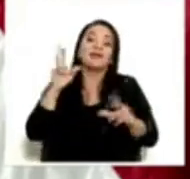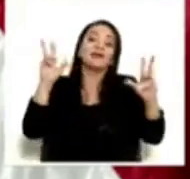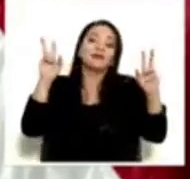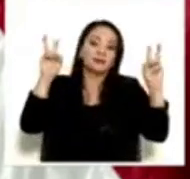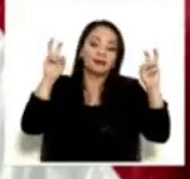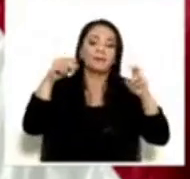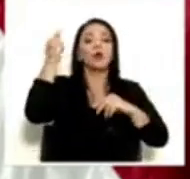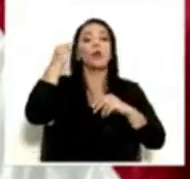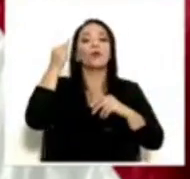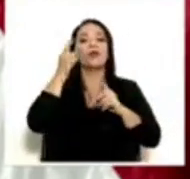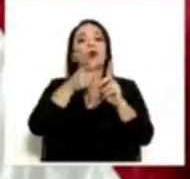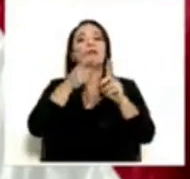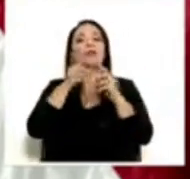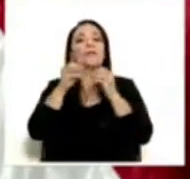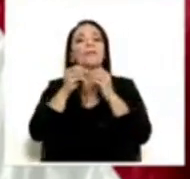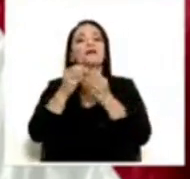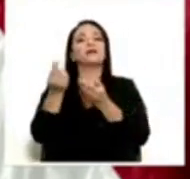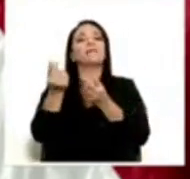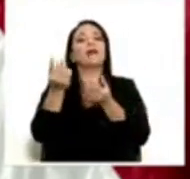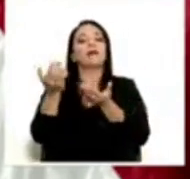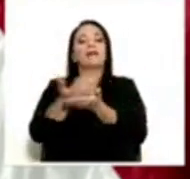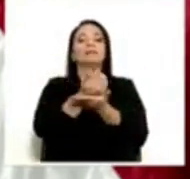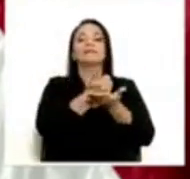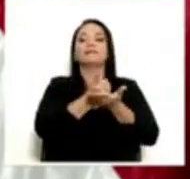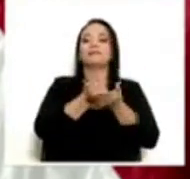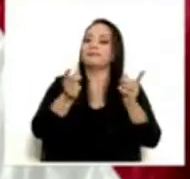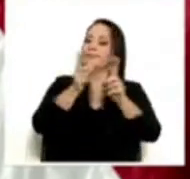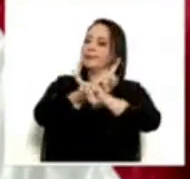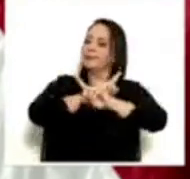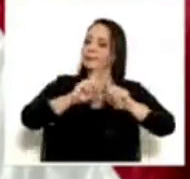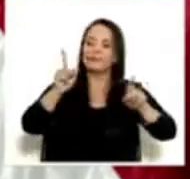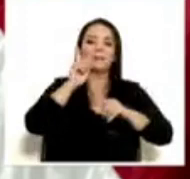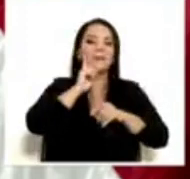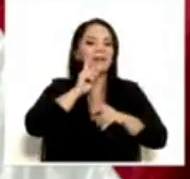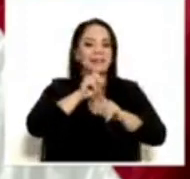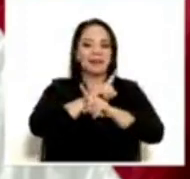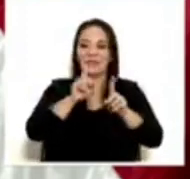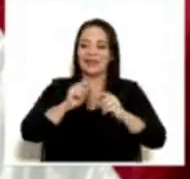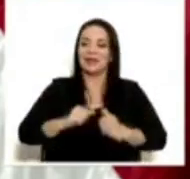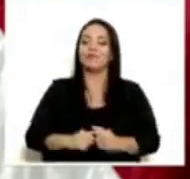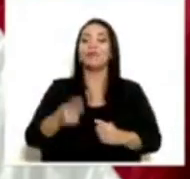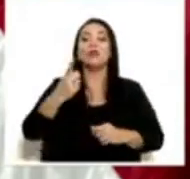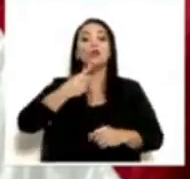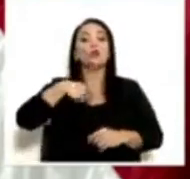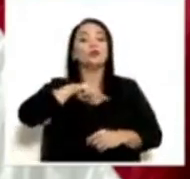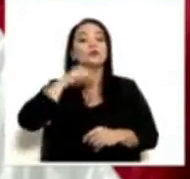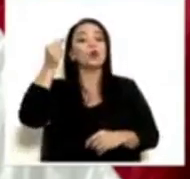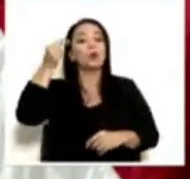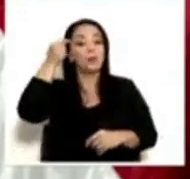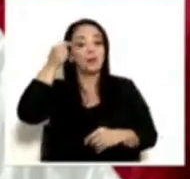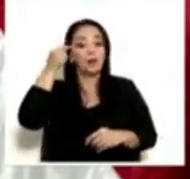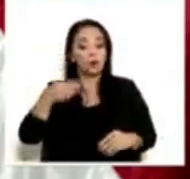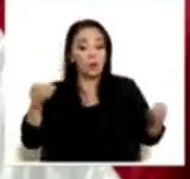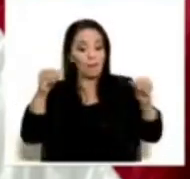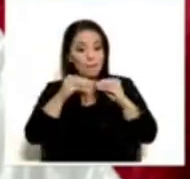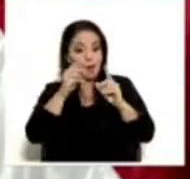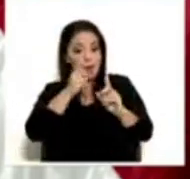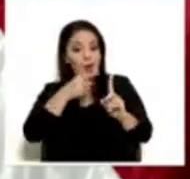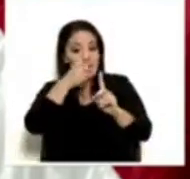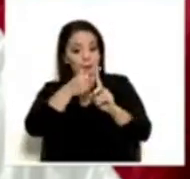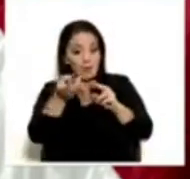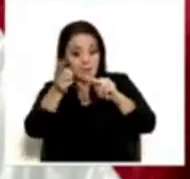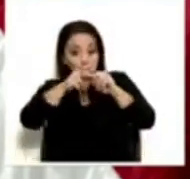más plata. Todo eso es mentira. Nuestro gobierno no quiere recaudar más